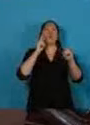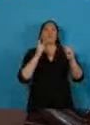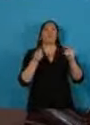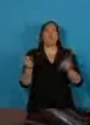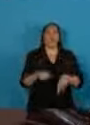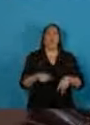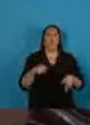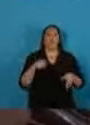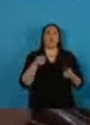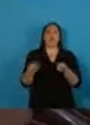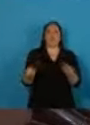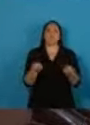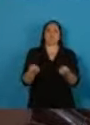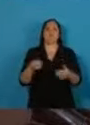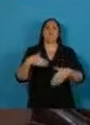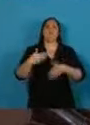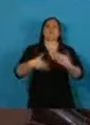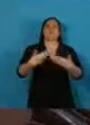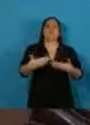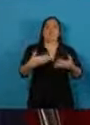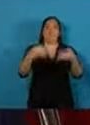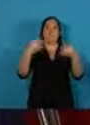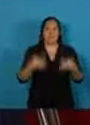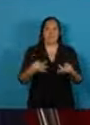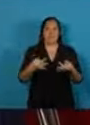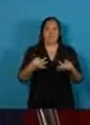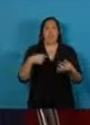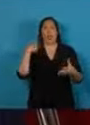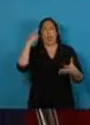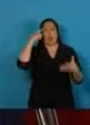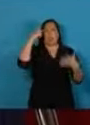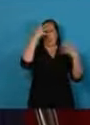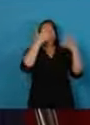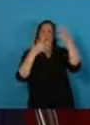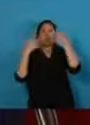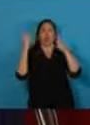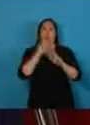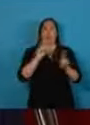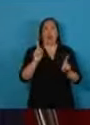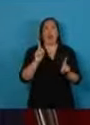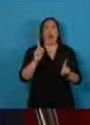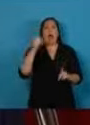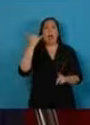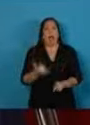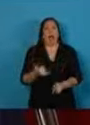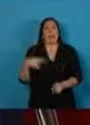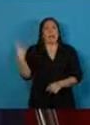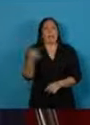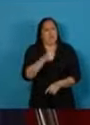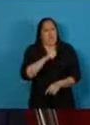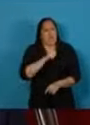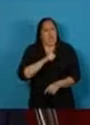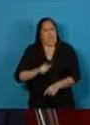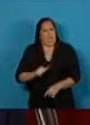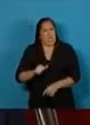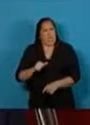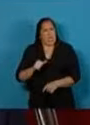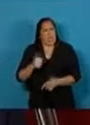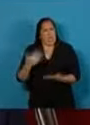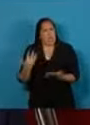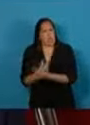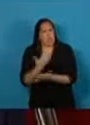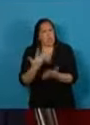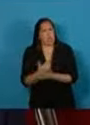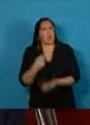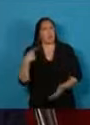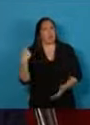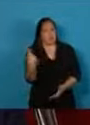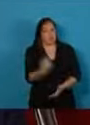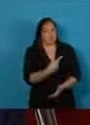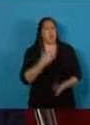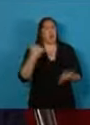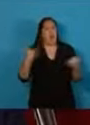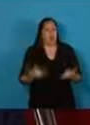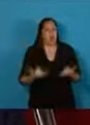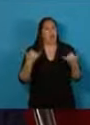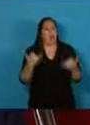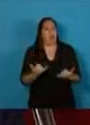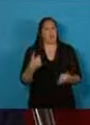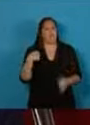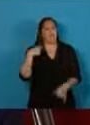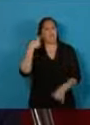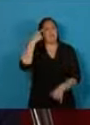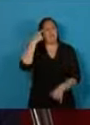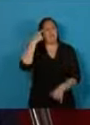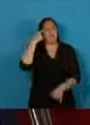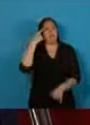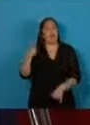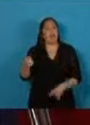abandonar el aturdimiento, ser conscientes de las profundas heridas que hoy padecemos y que necesitan